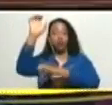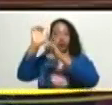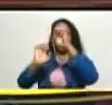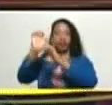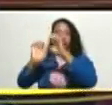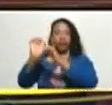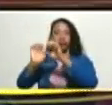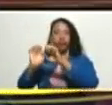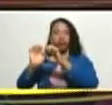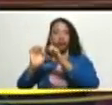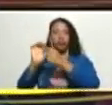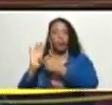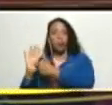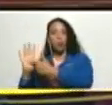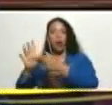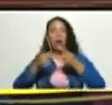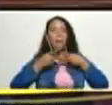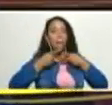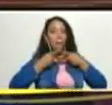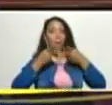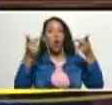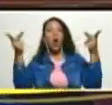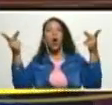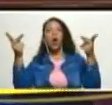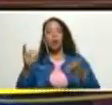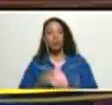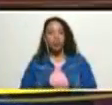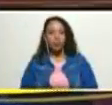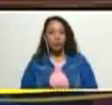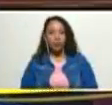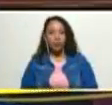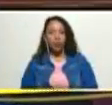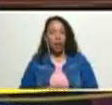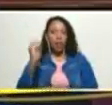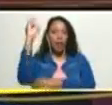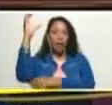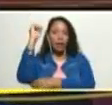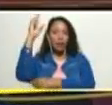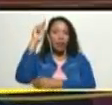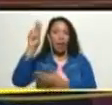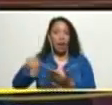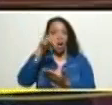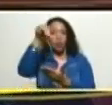escrutinio público de la asamblea nacional